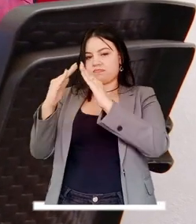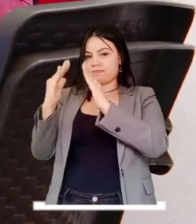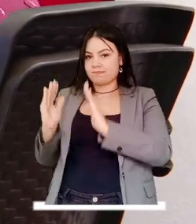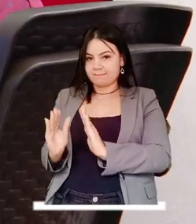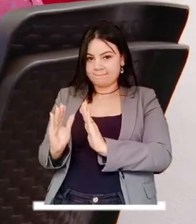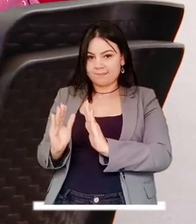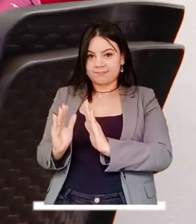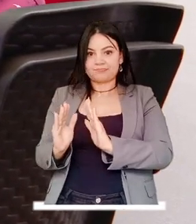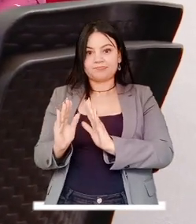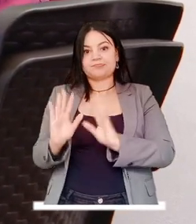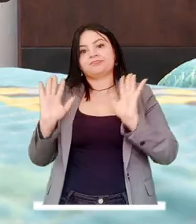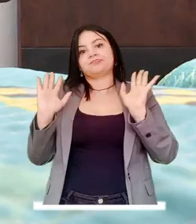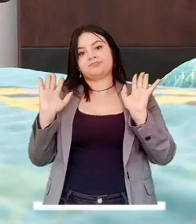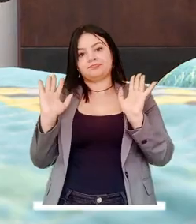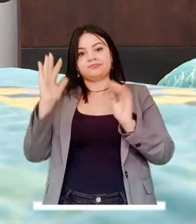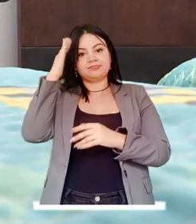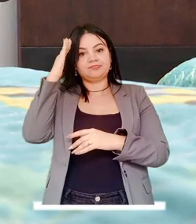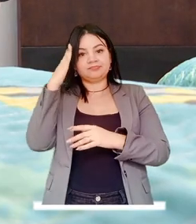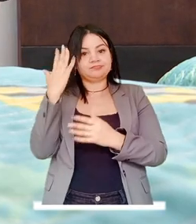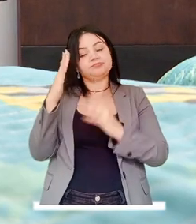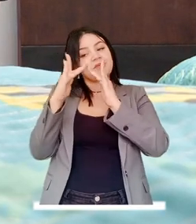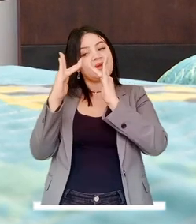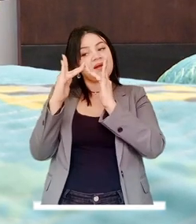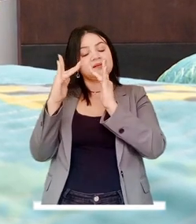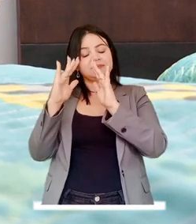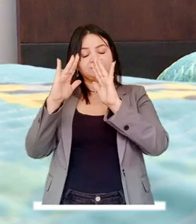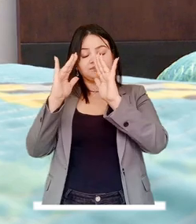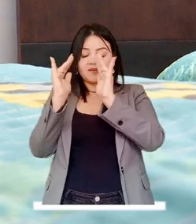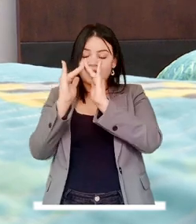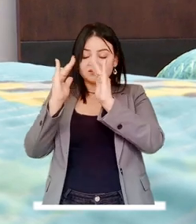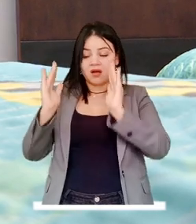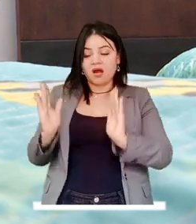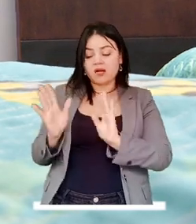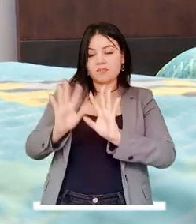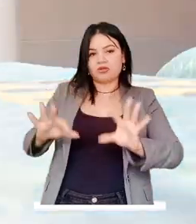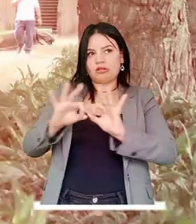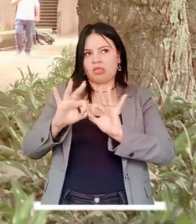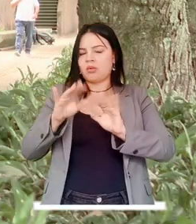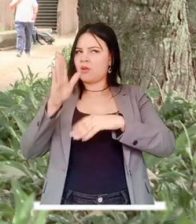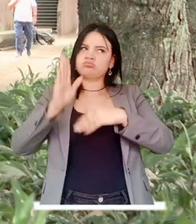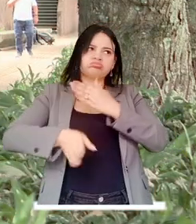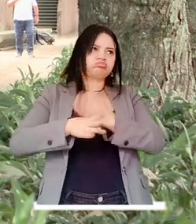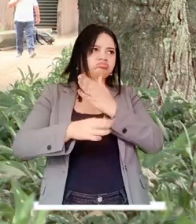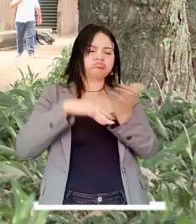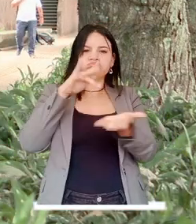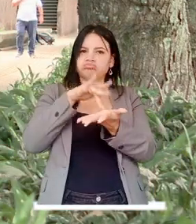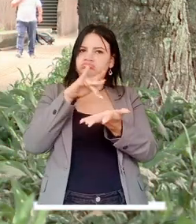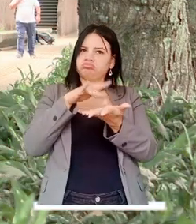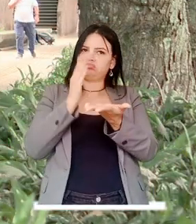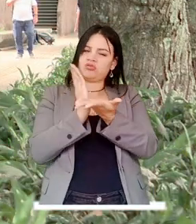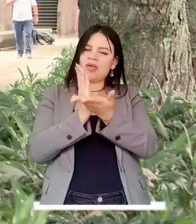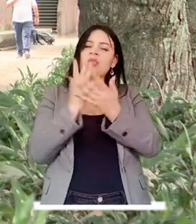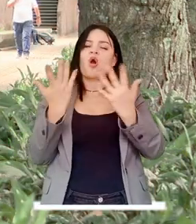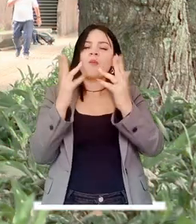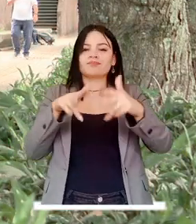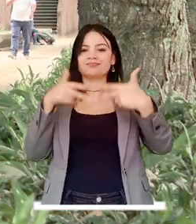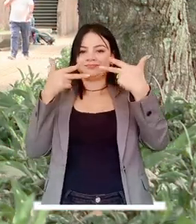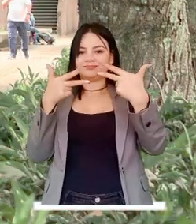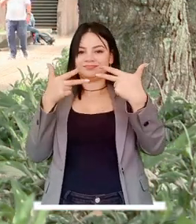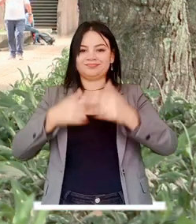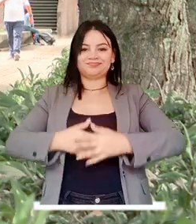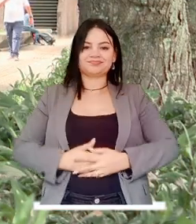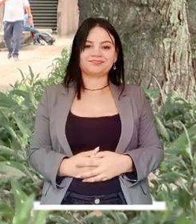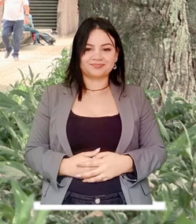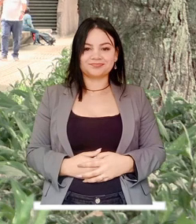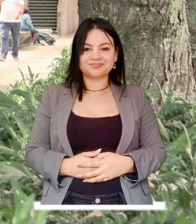que estar en casa, pero sin dejar de estudiar. Por iniciativa de este equipo logramos que el